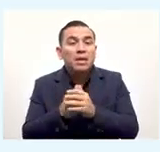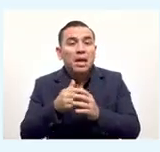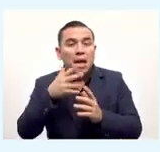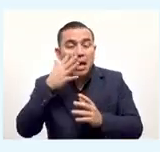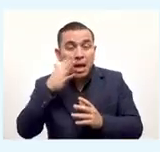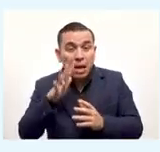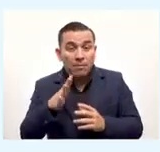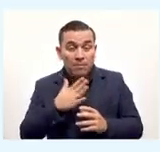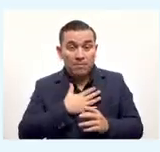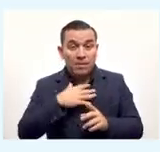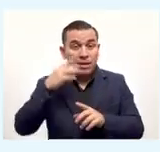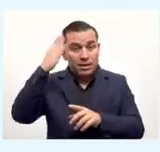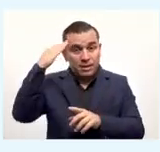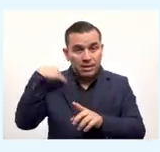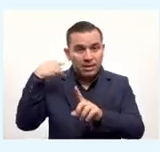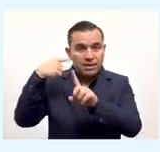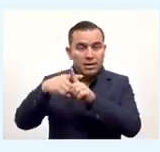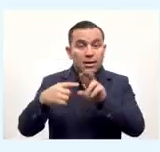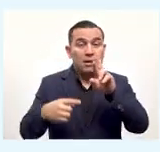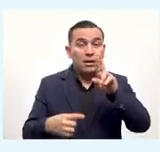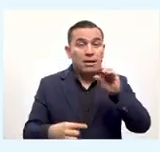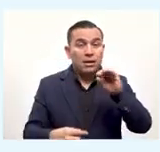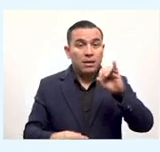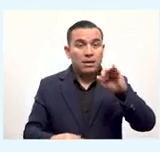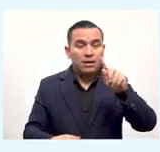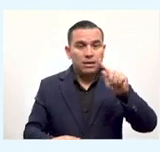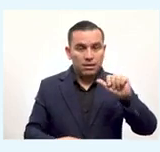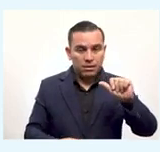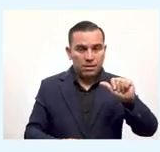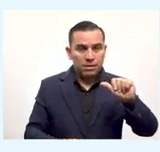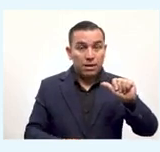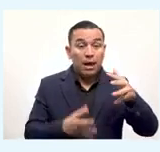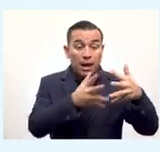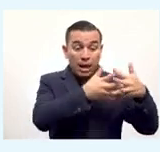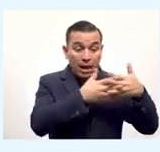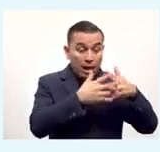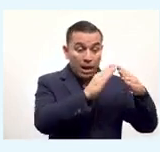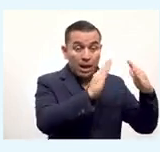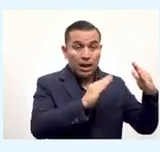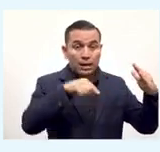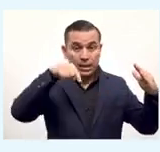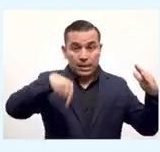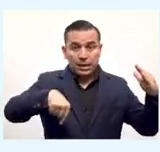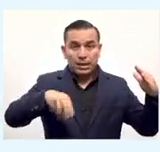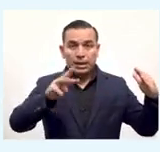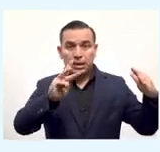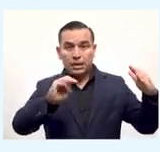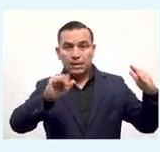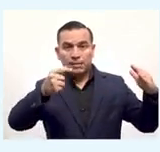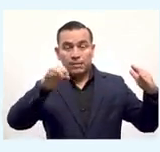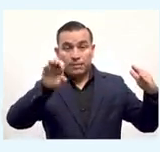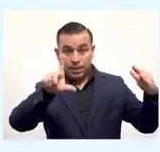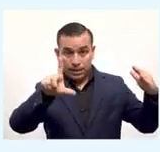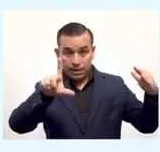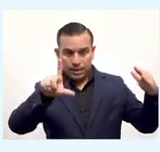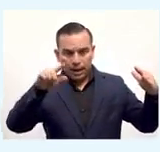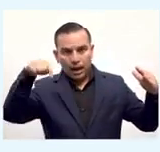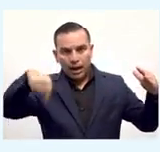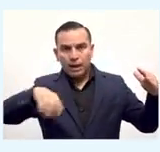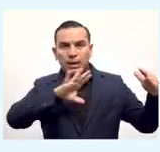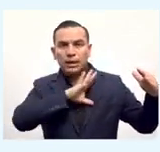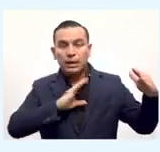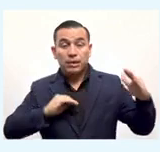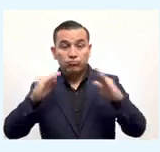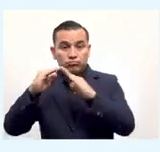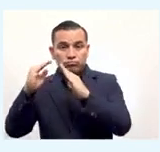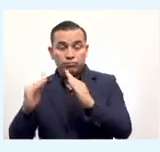tía Rosita está en Estados Unidos y pues Miguel está aquí en El Salvador y entonces su tía quiere enviarle 30 dólares